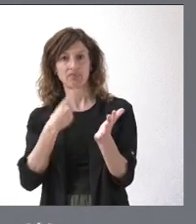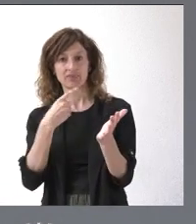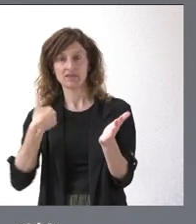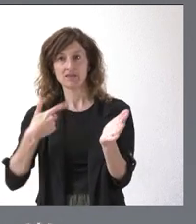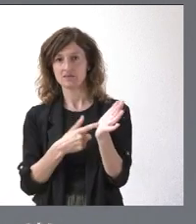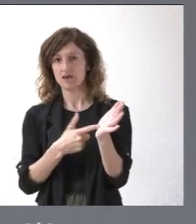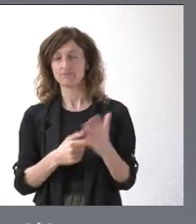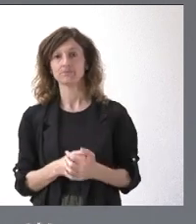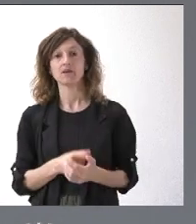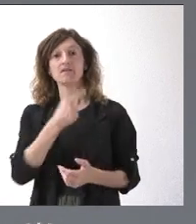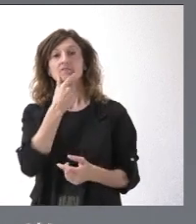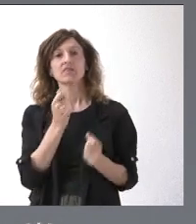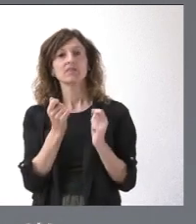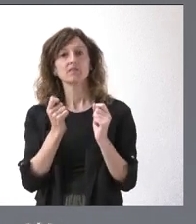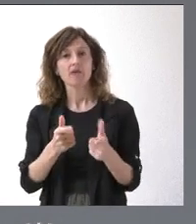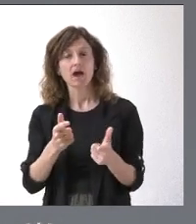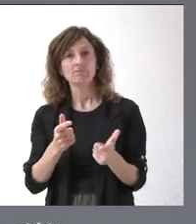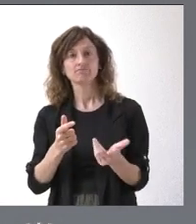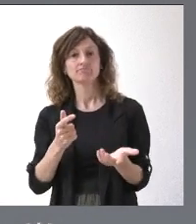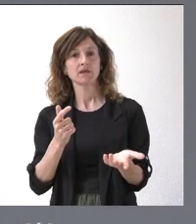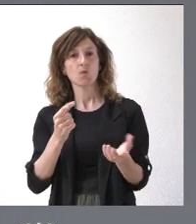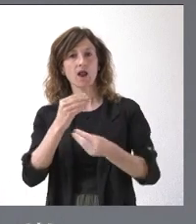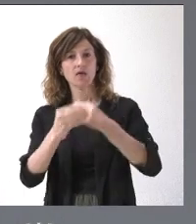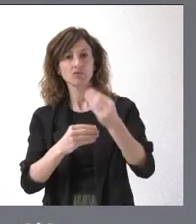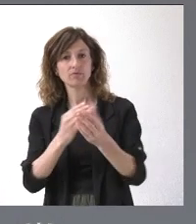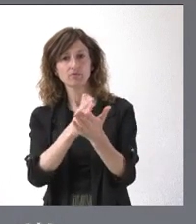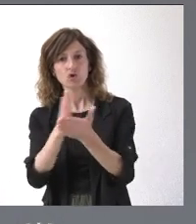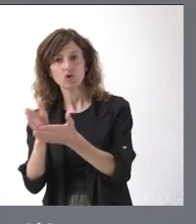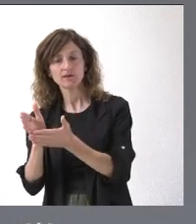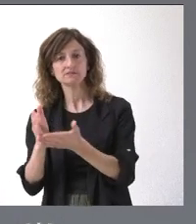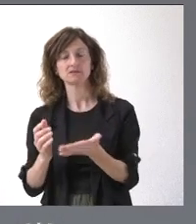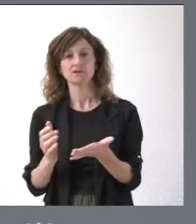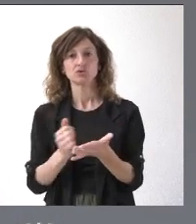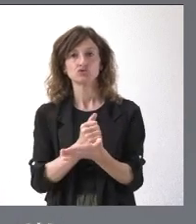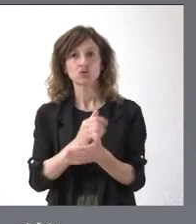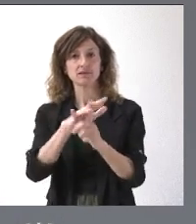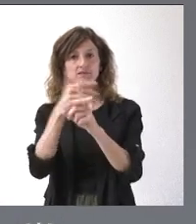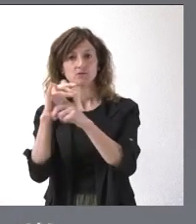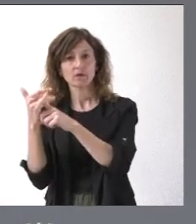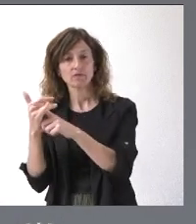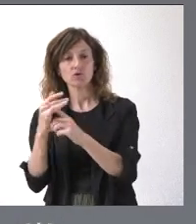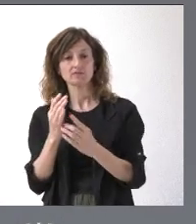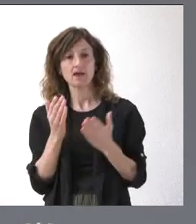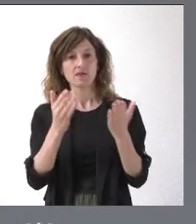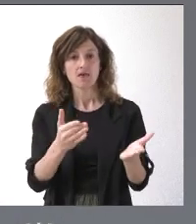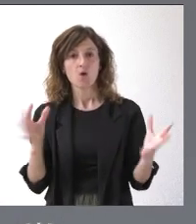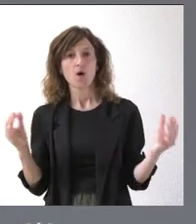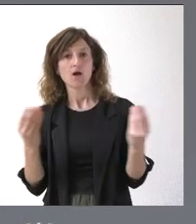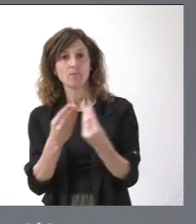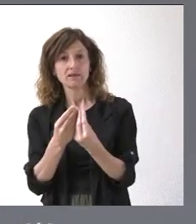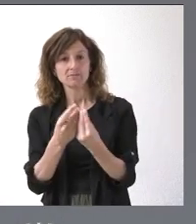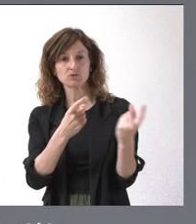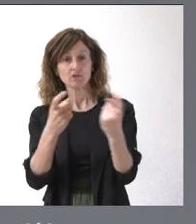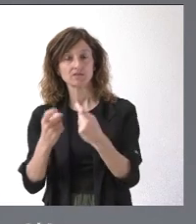en el fondo de facilitar todas aquellas actuaciones, todas aquellas situaciones de asistencia o acompañamientos